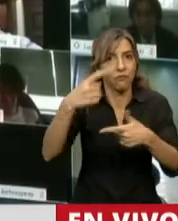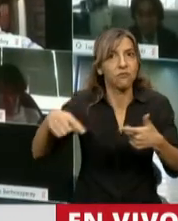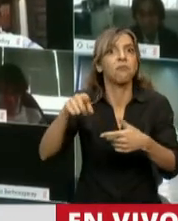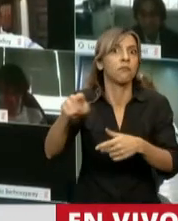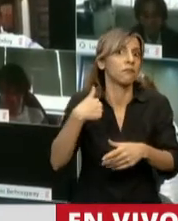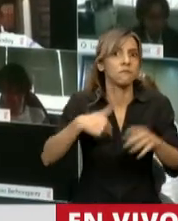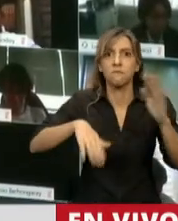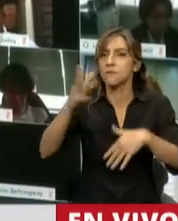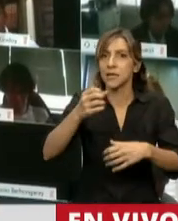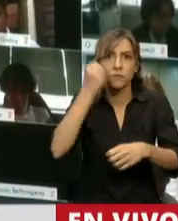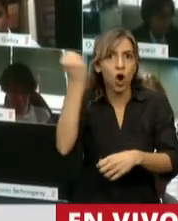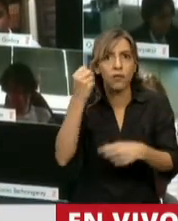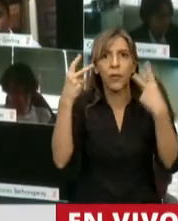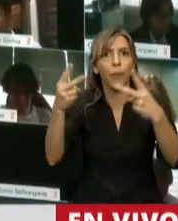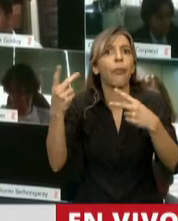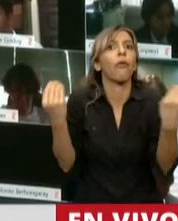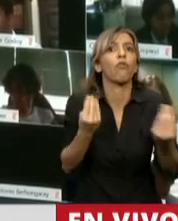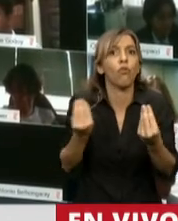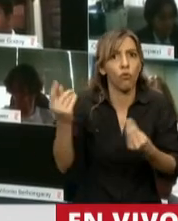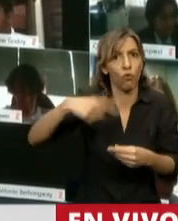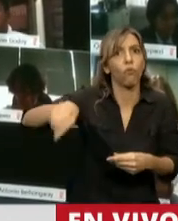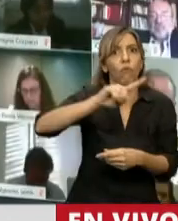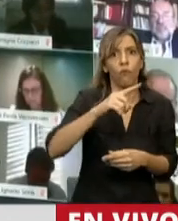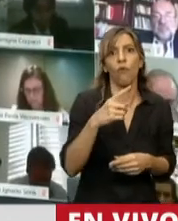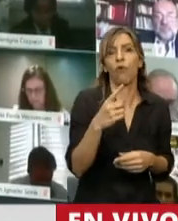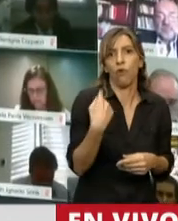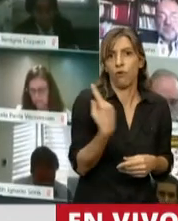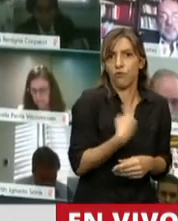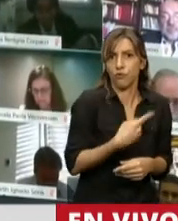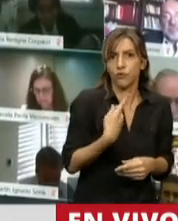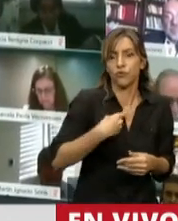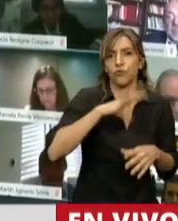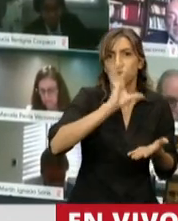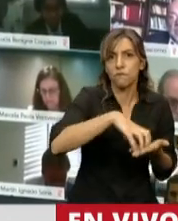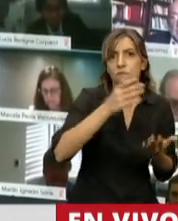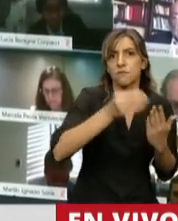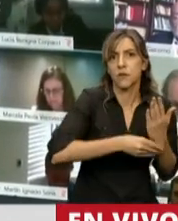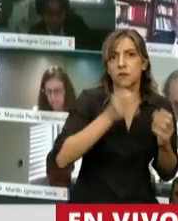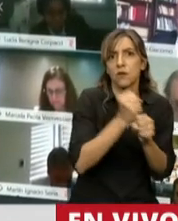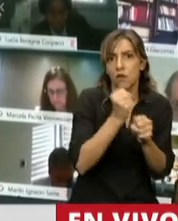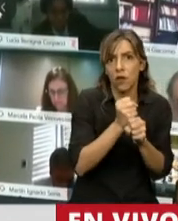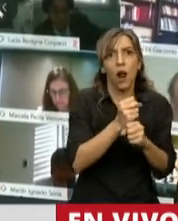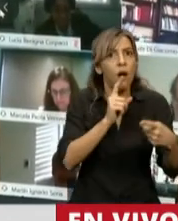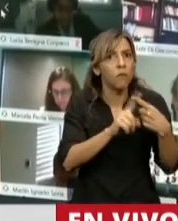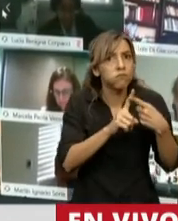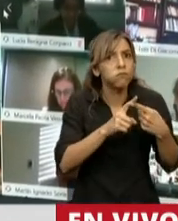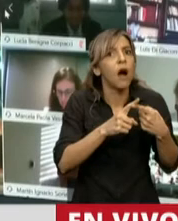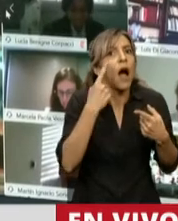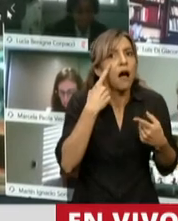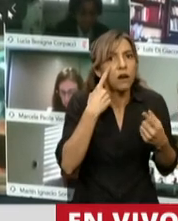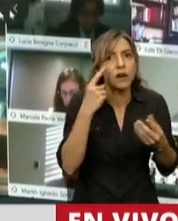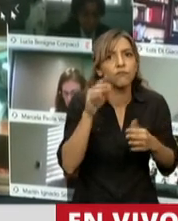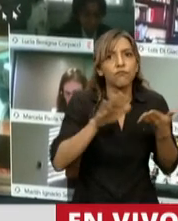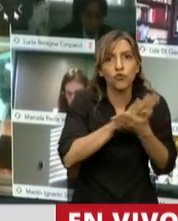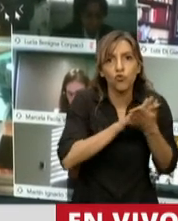desde el Ministerio de Trabajo, atento con esto, se ha designado una partida, pero la tendrá que resolver el Ministro de